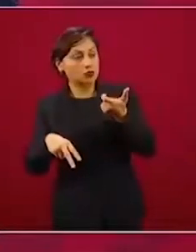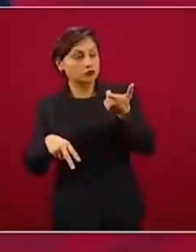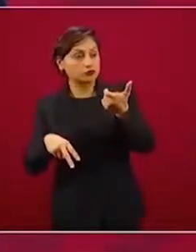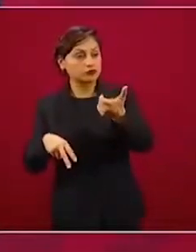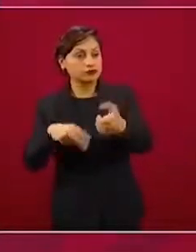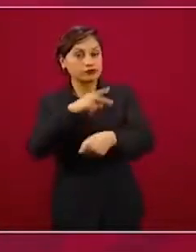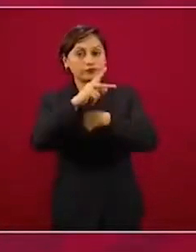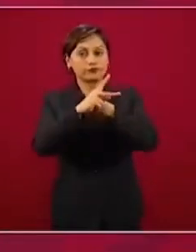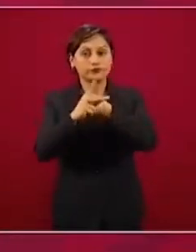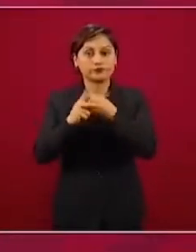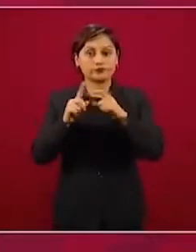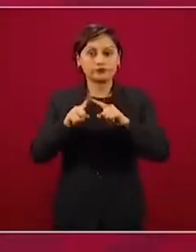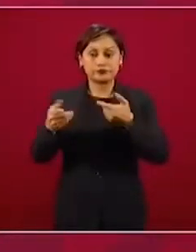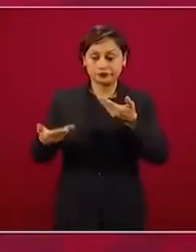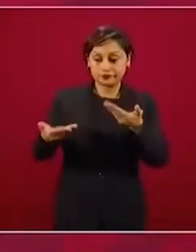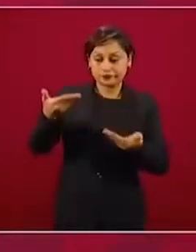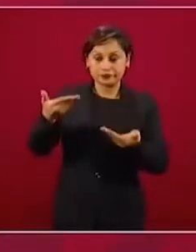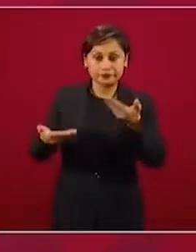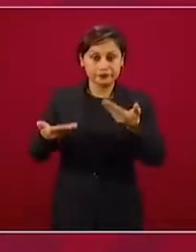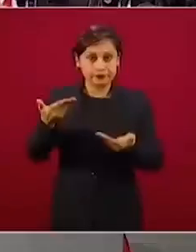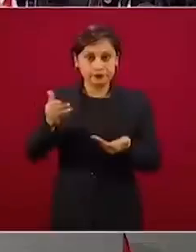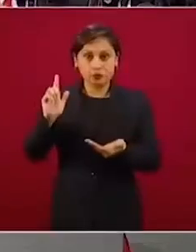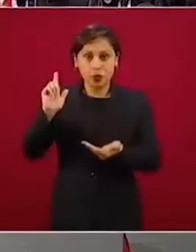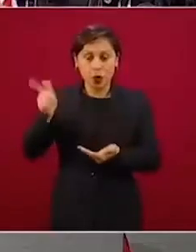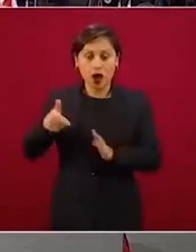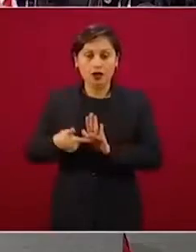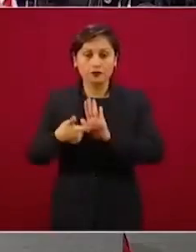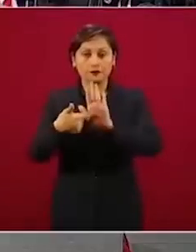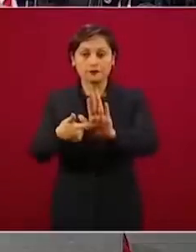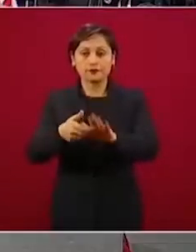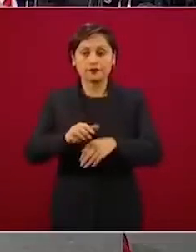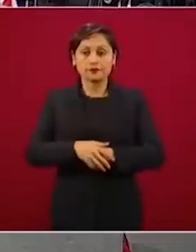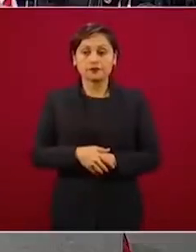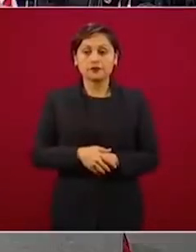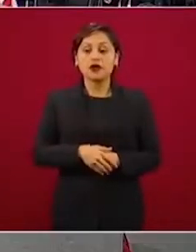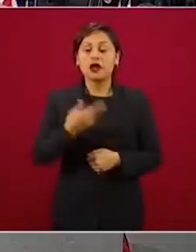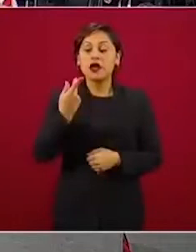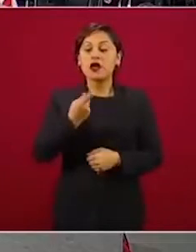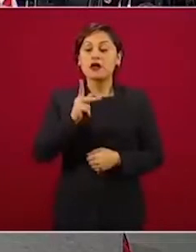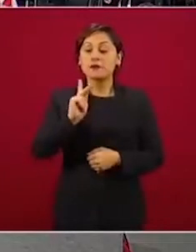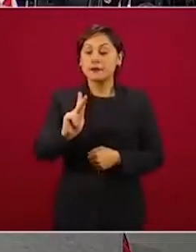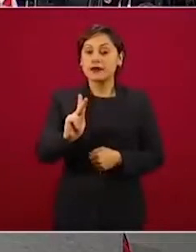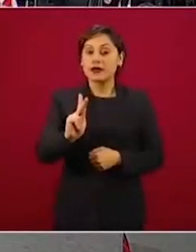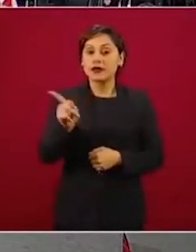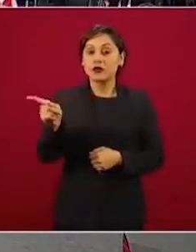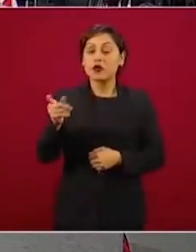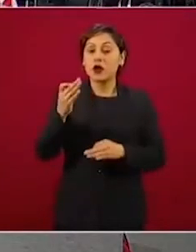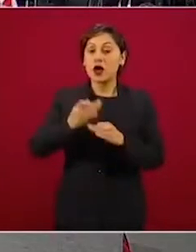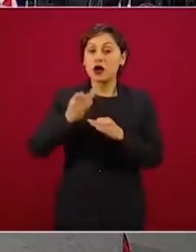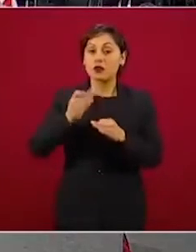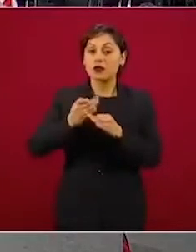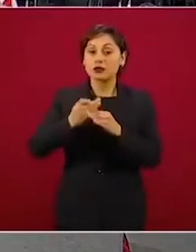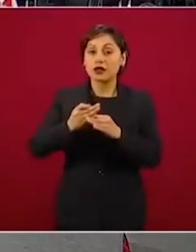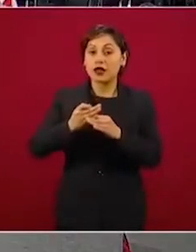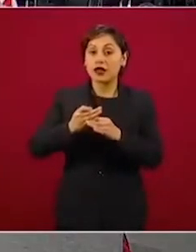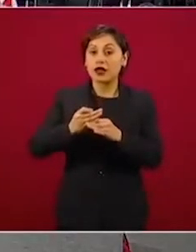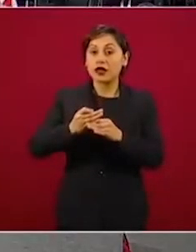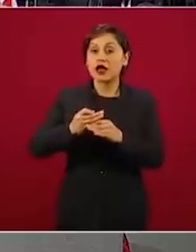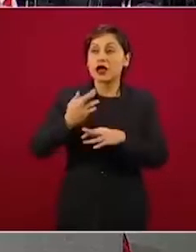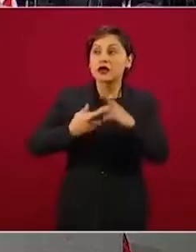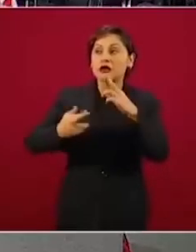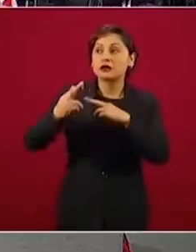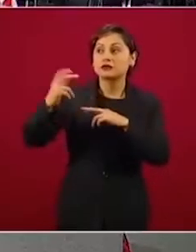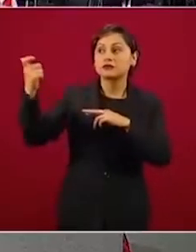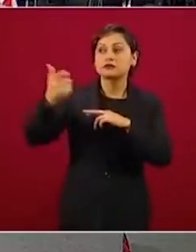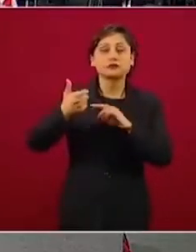Sin embargo, en los últimos tiempos se están regresando inversiones, por eso se está apreciando el peso.